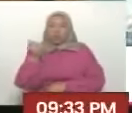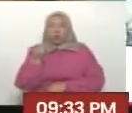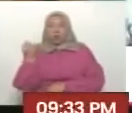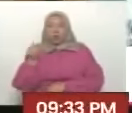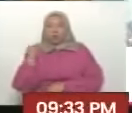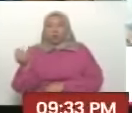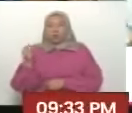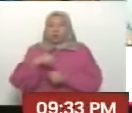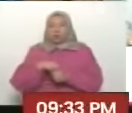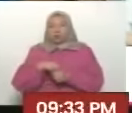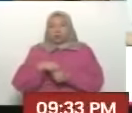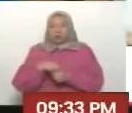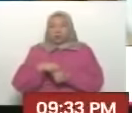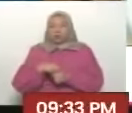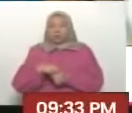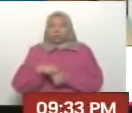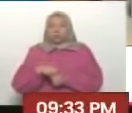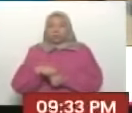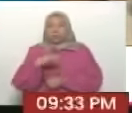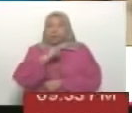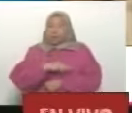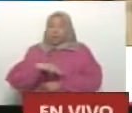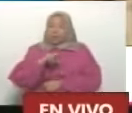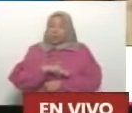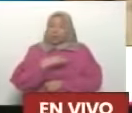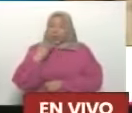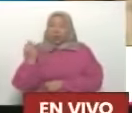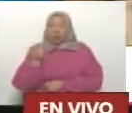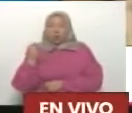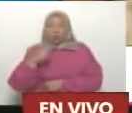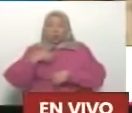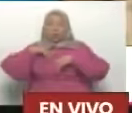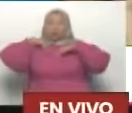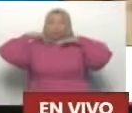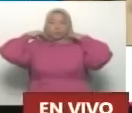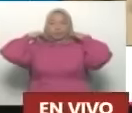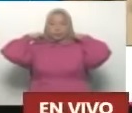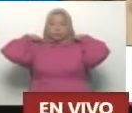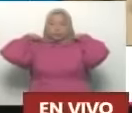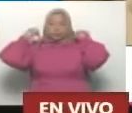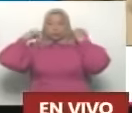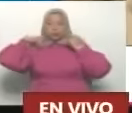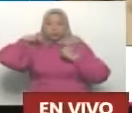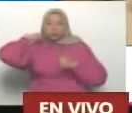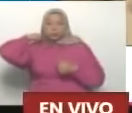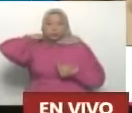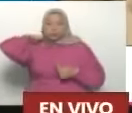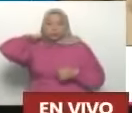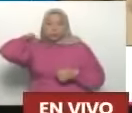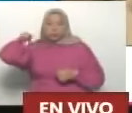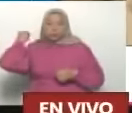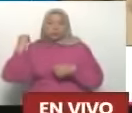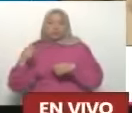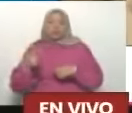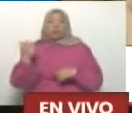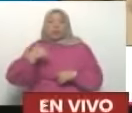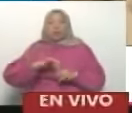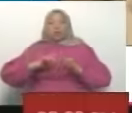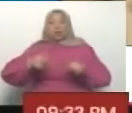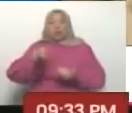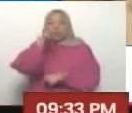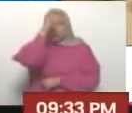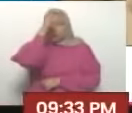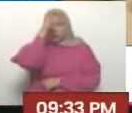que también se quieren incorporar a esta gran misión Venezuela joven. Y como usted lo dijo, en esa gran zona juventud que inició en Falcón,